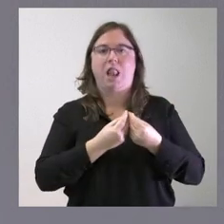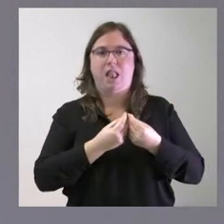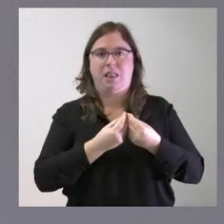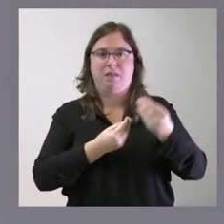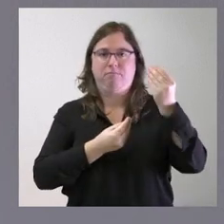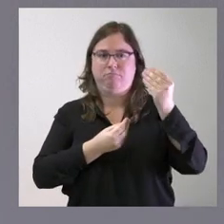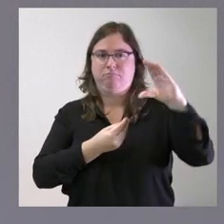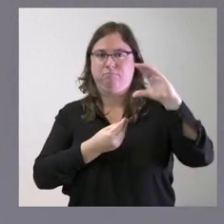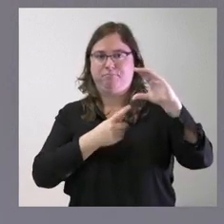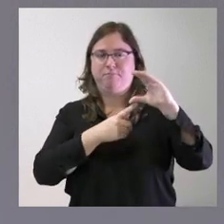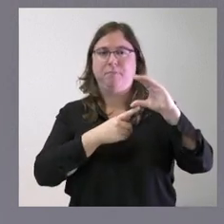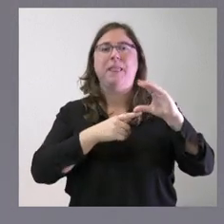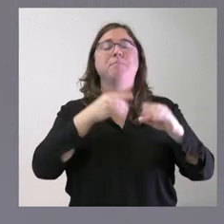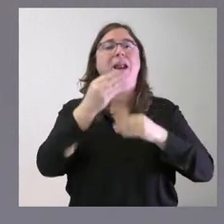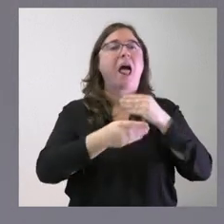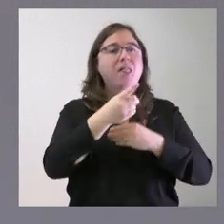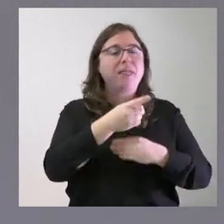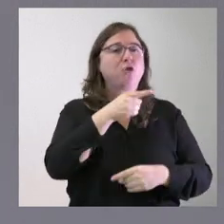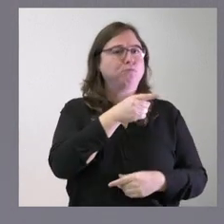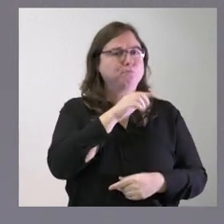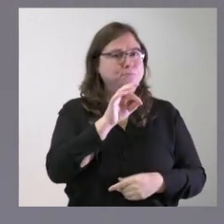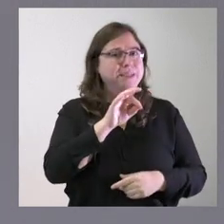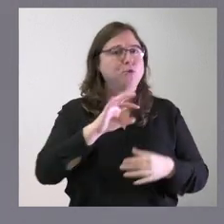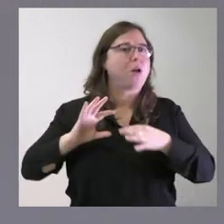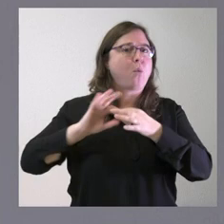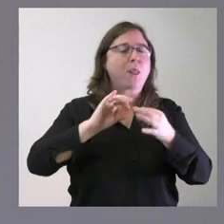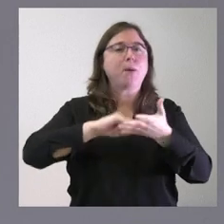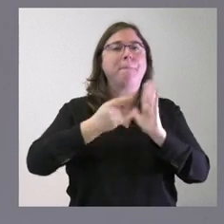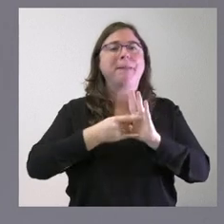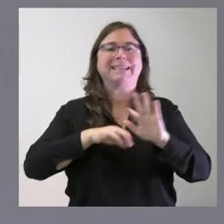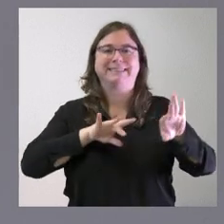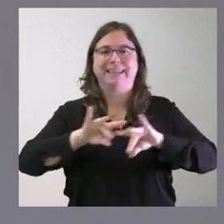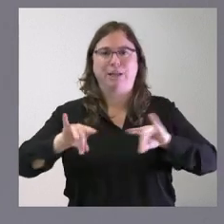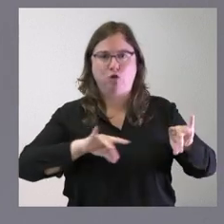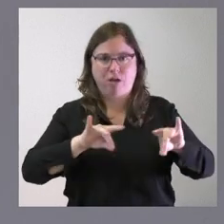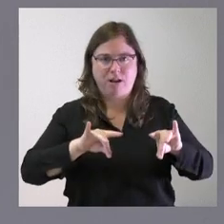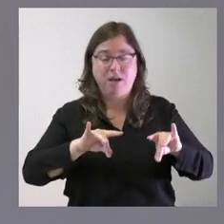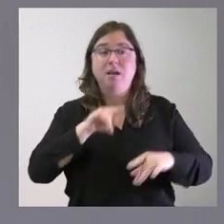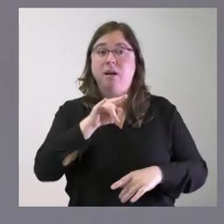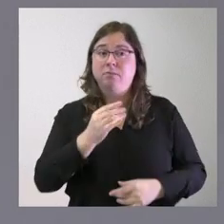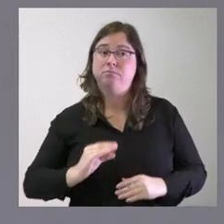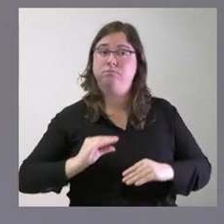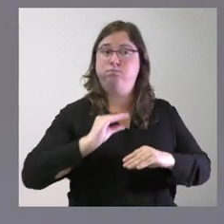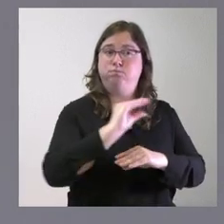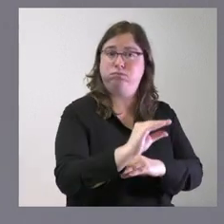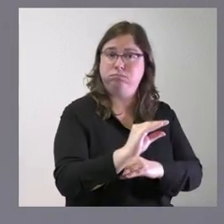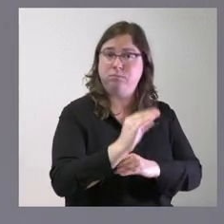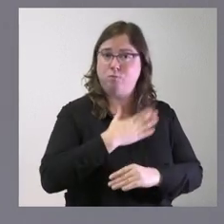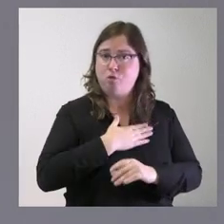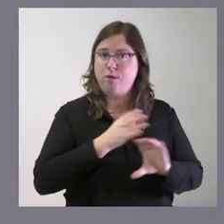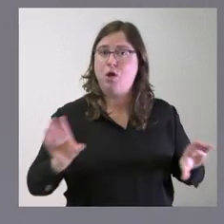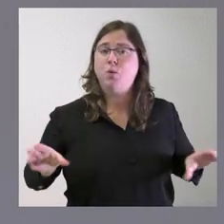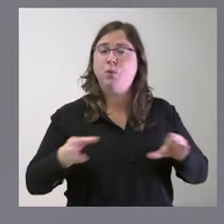de CILOC en Benavente de acuerdo con el plan territorial ahí había una aportación de la Junta de Castilla y León de la